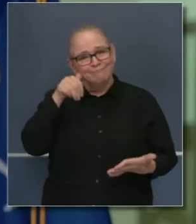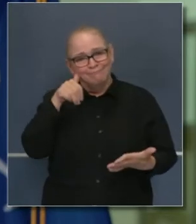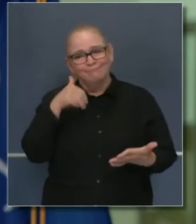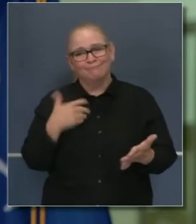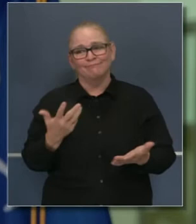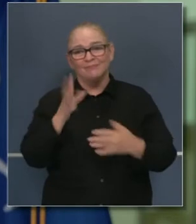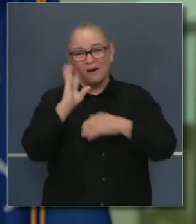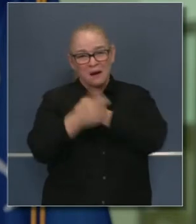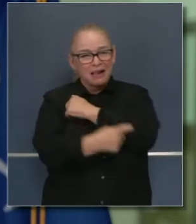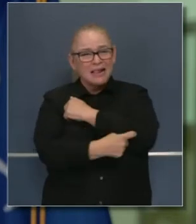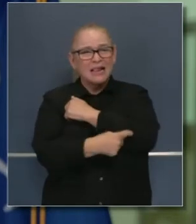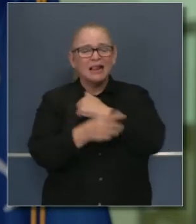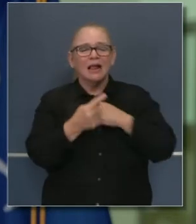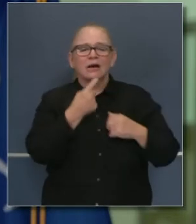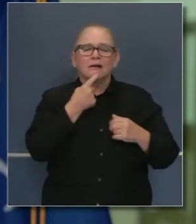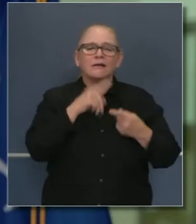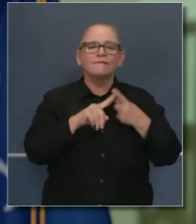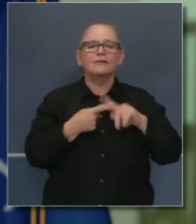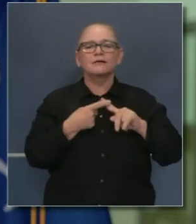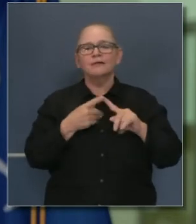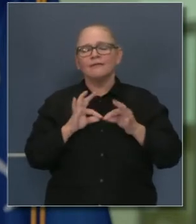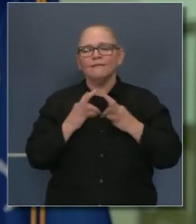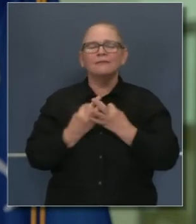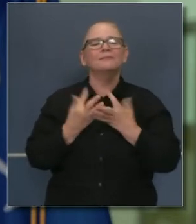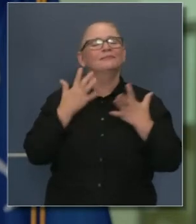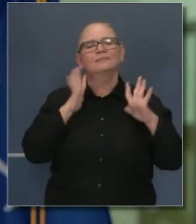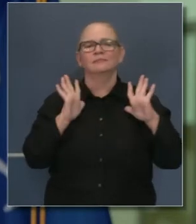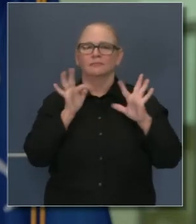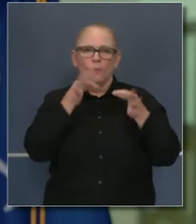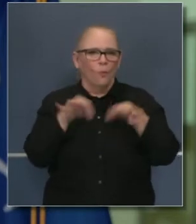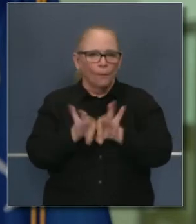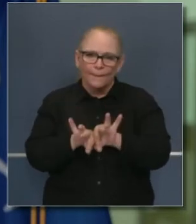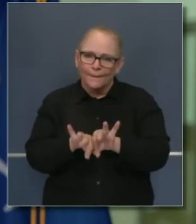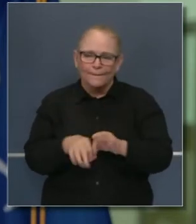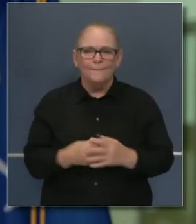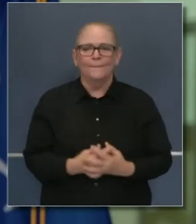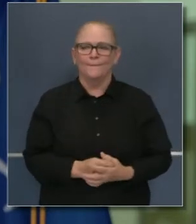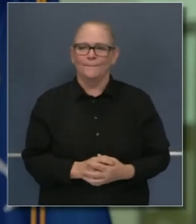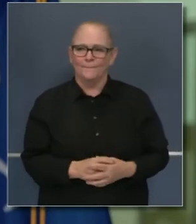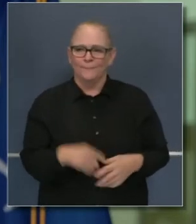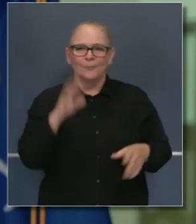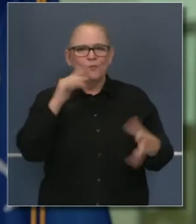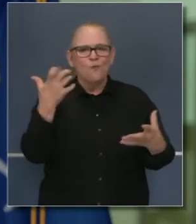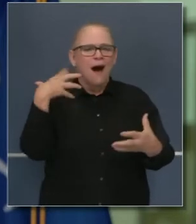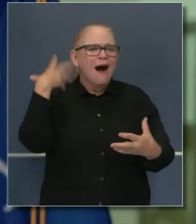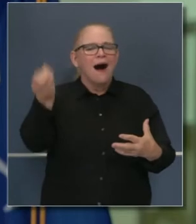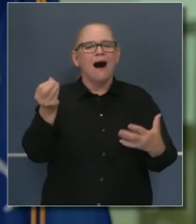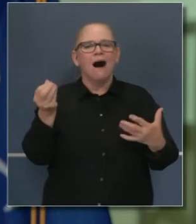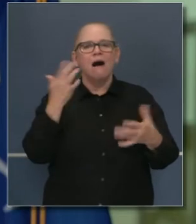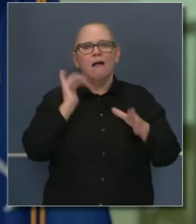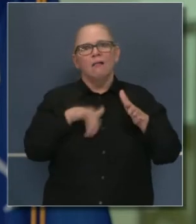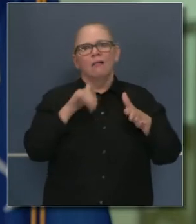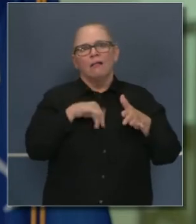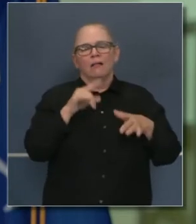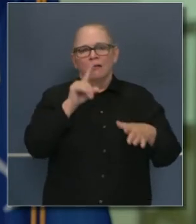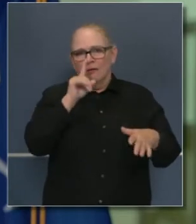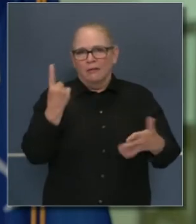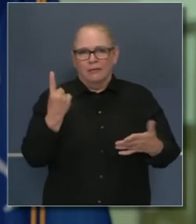es muy tentador por el calor y por actividades que muchos de nosotros